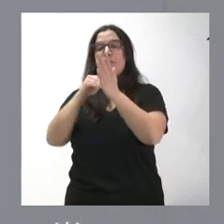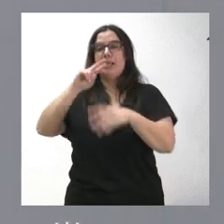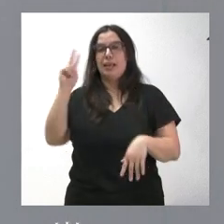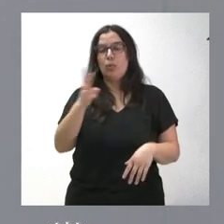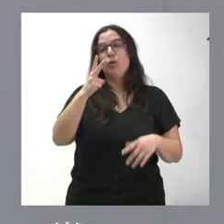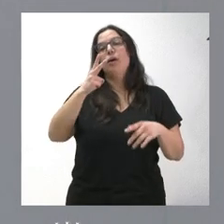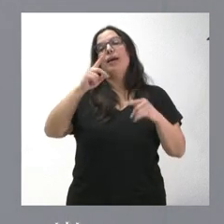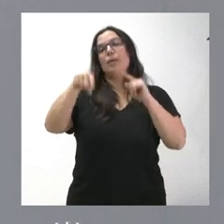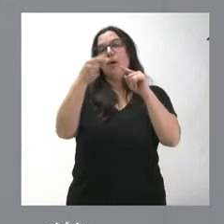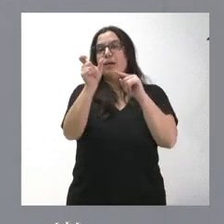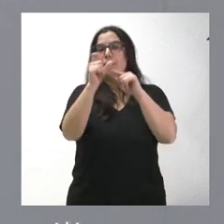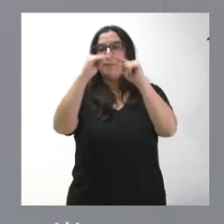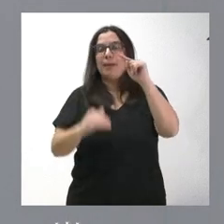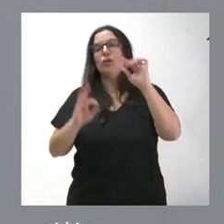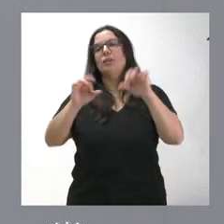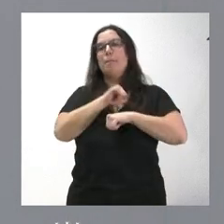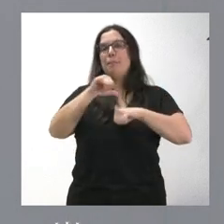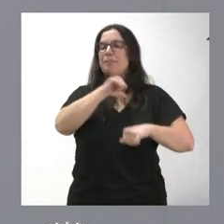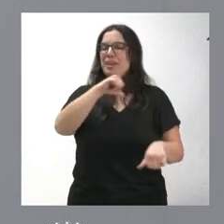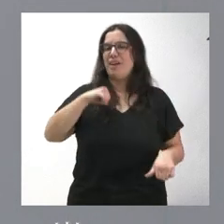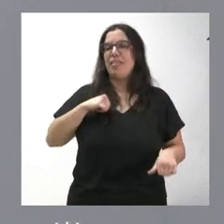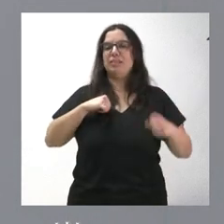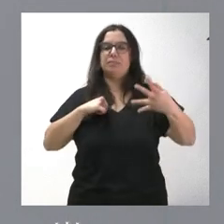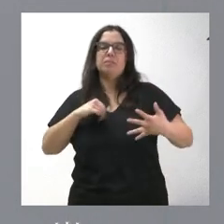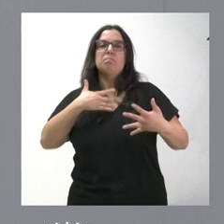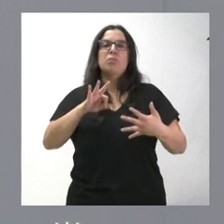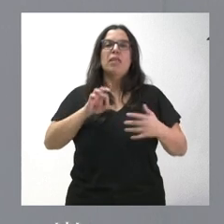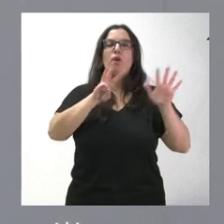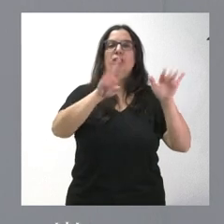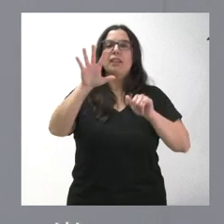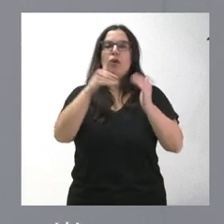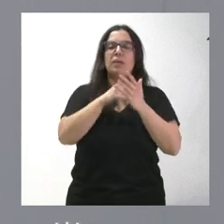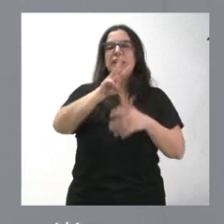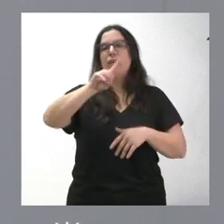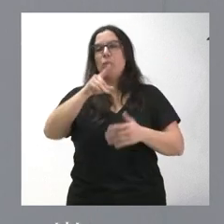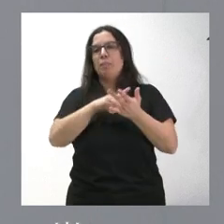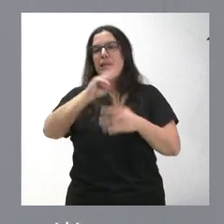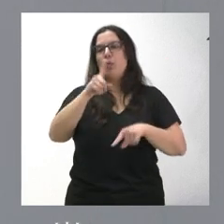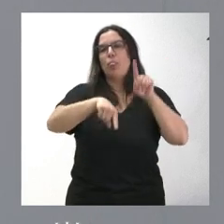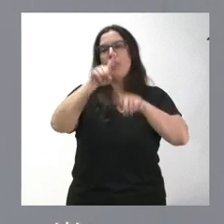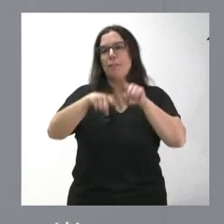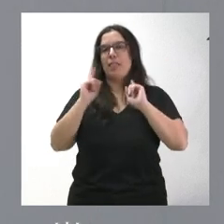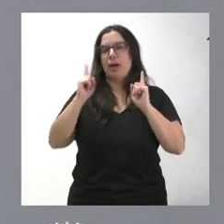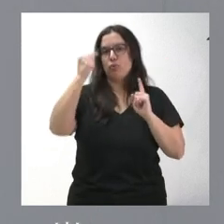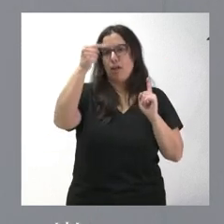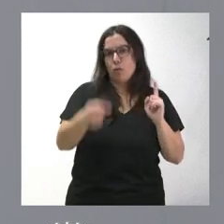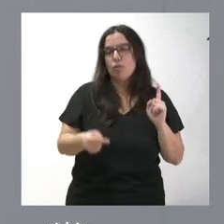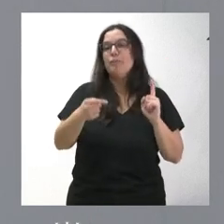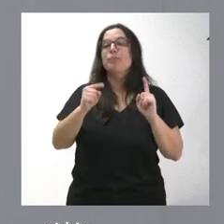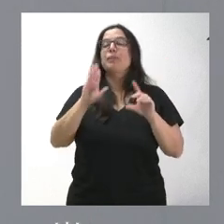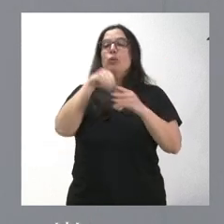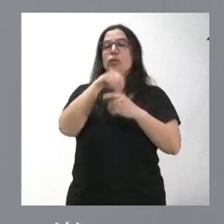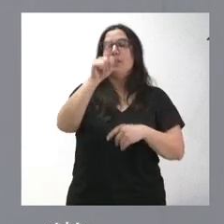están las universidades privadas, que ven ustedes que oscilan entre los 85.000 y los 31.000 euros, según canado de los casos. Se incluye con ello